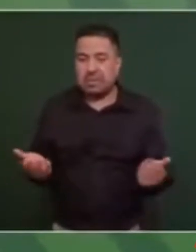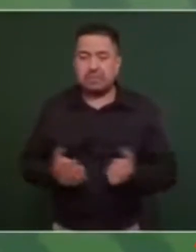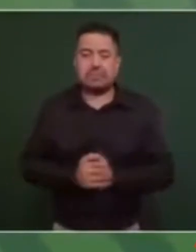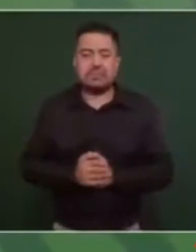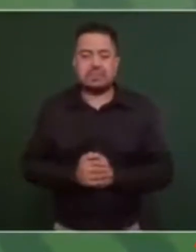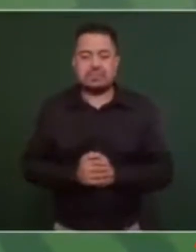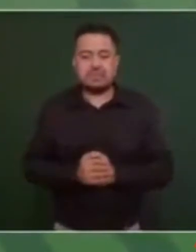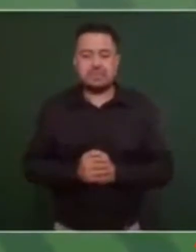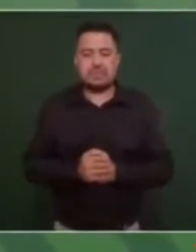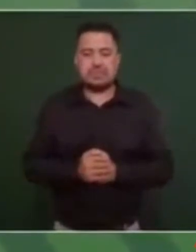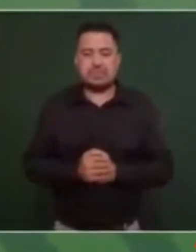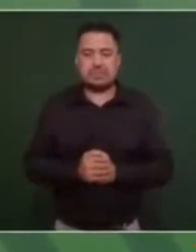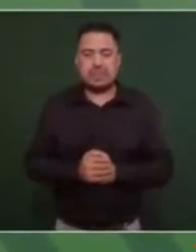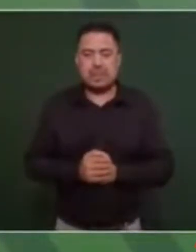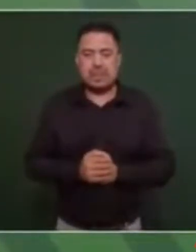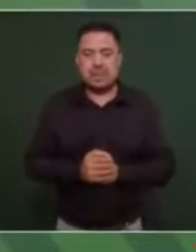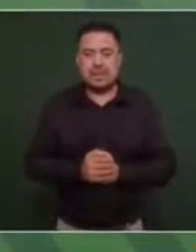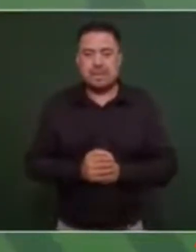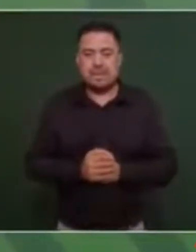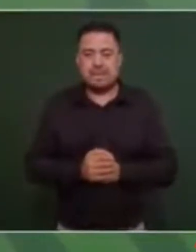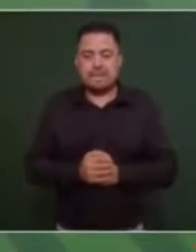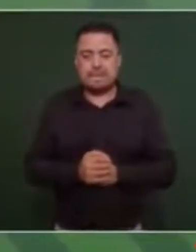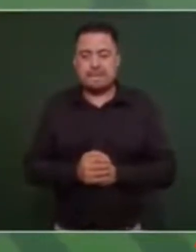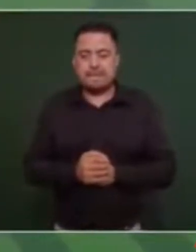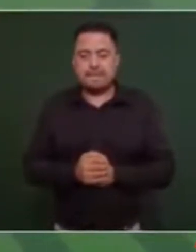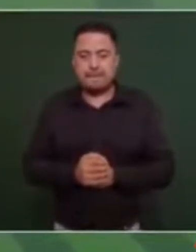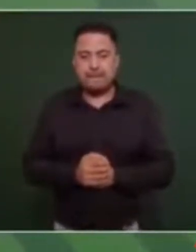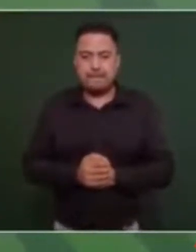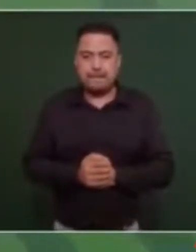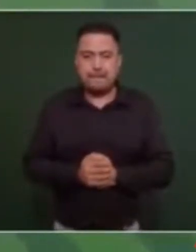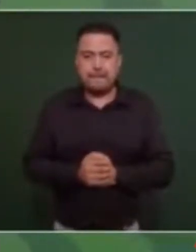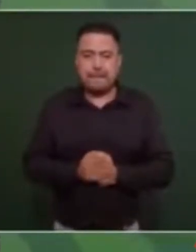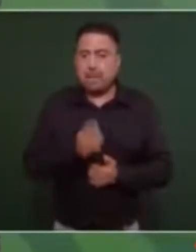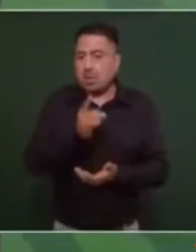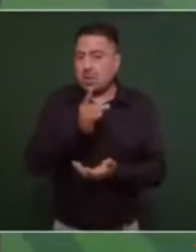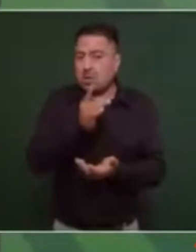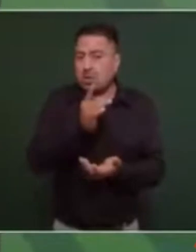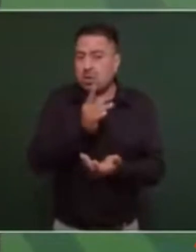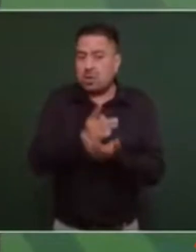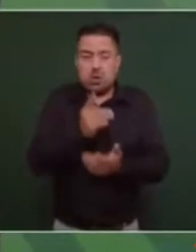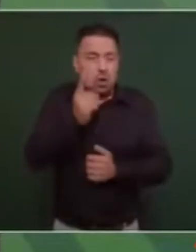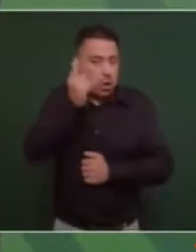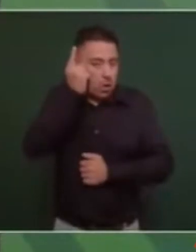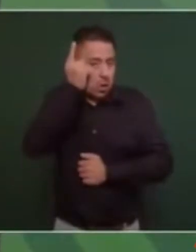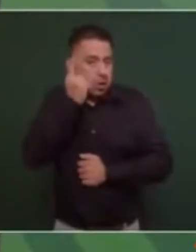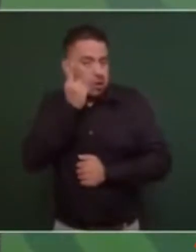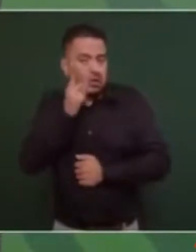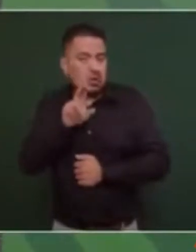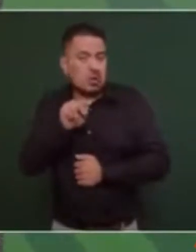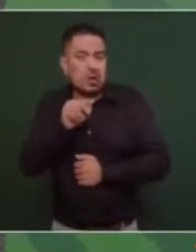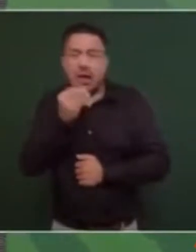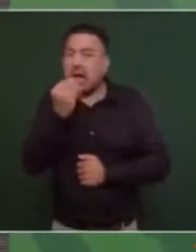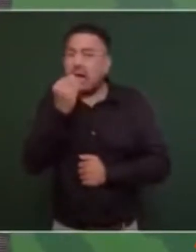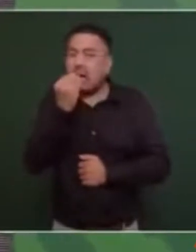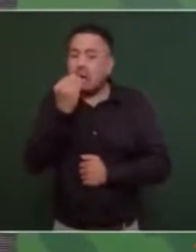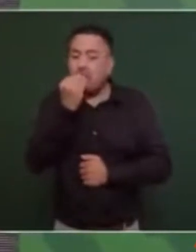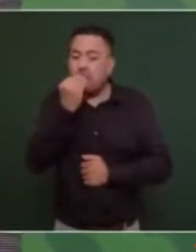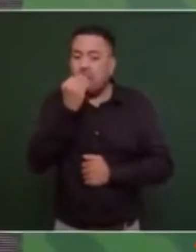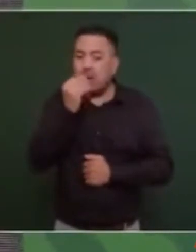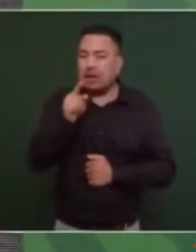y no solo este me hospedaba sino la comida ahí era